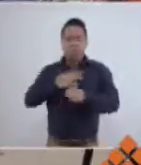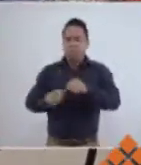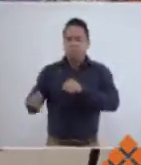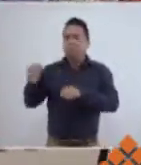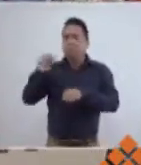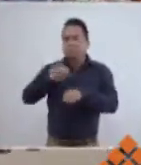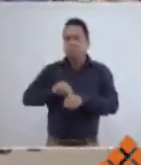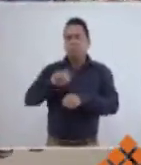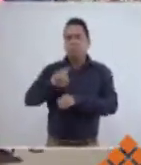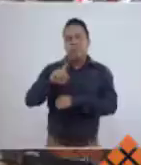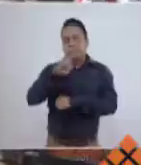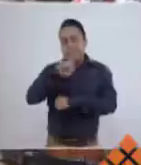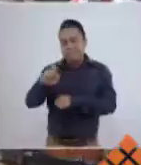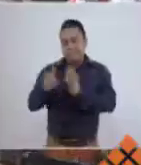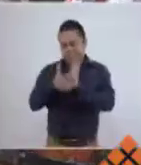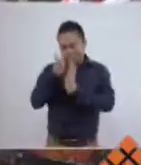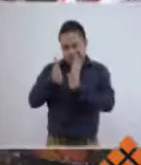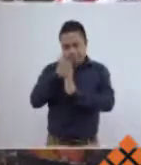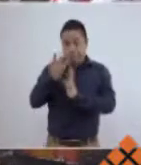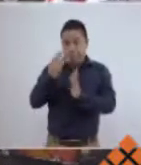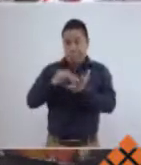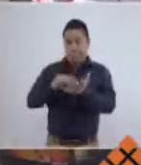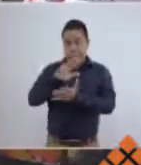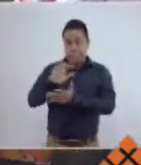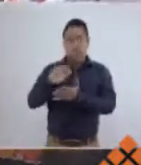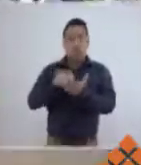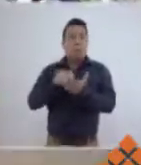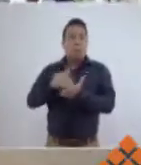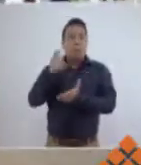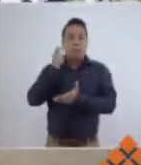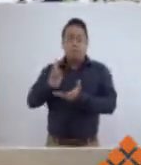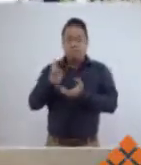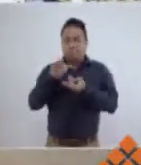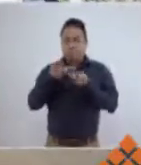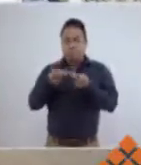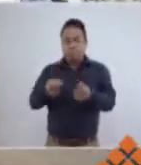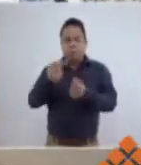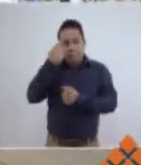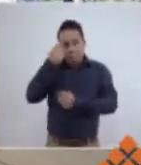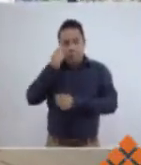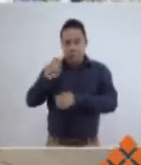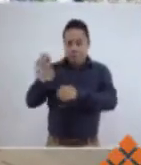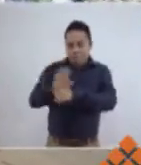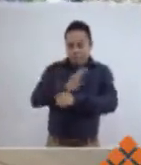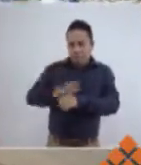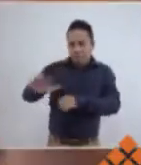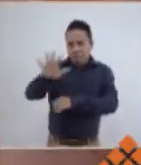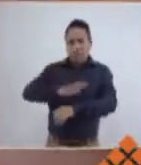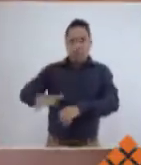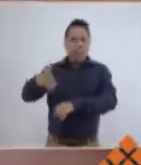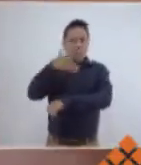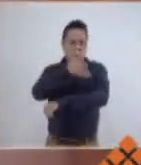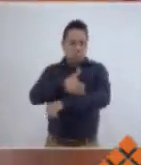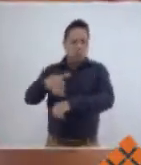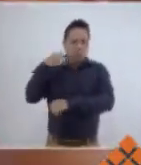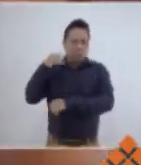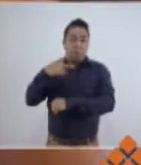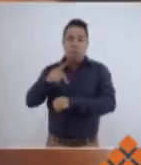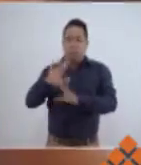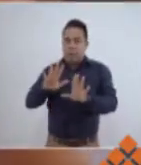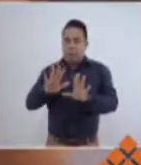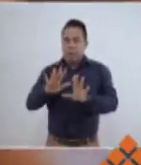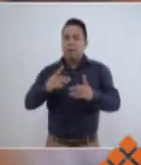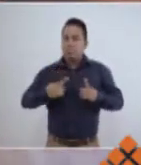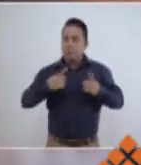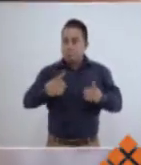incluye más de 100 obras y 3.500 millones de pesos para beneficio de las familias oaxaqueñas, pero